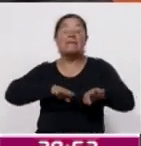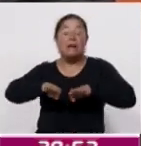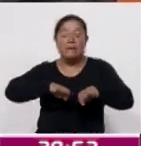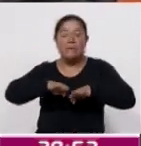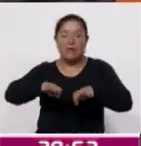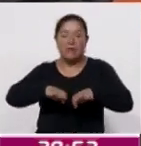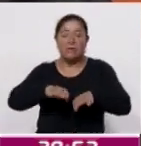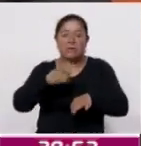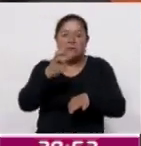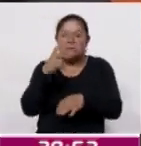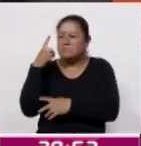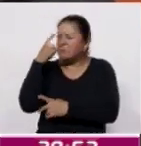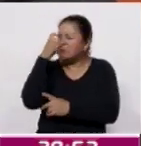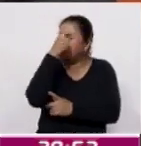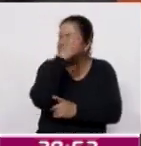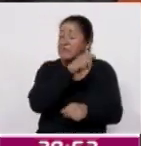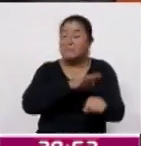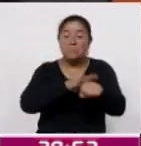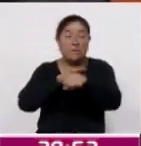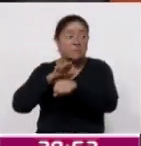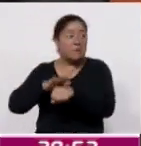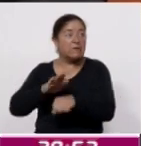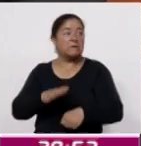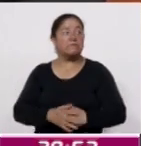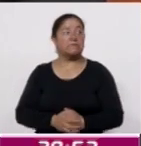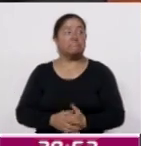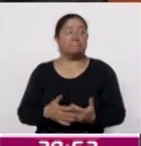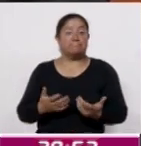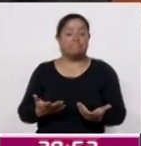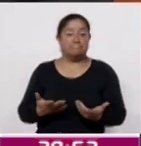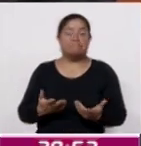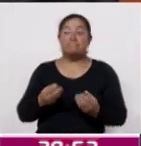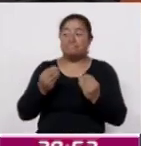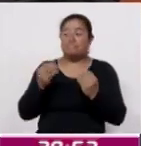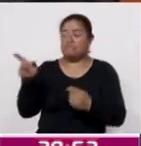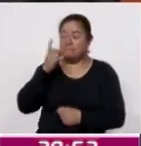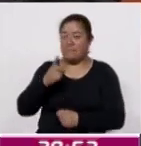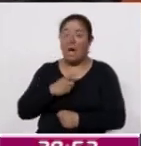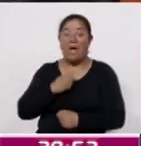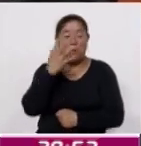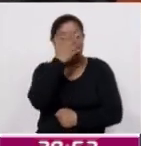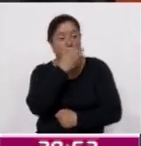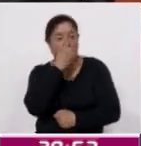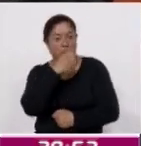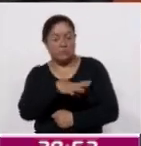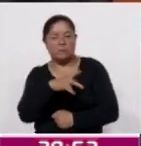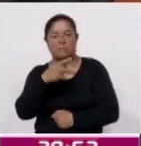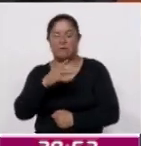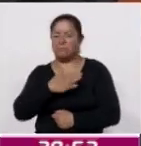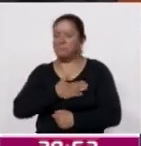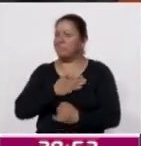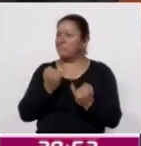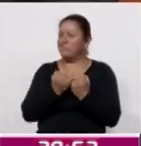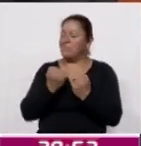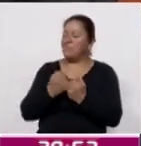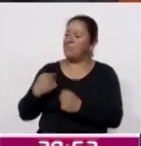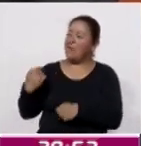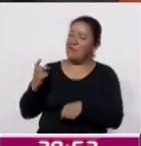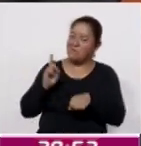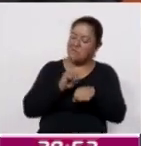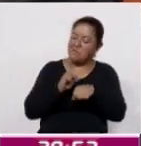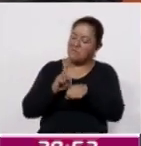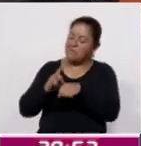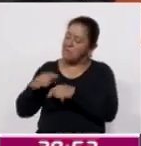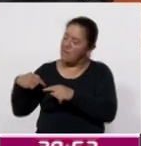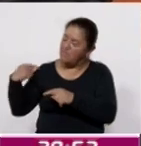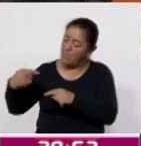que nada es lo que más cuesta, ya que ahora sí que muchos nos dicen es muy bonito, pero igual uno se desgasta con los días. Es muy